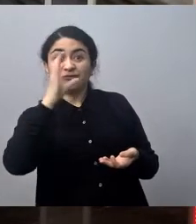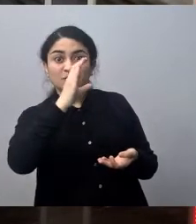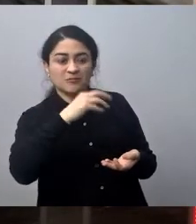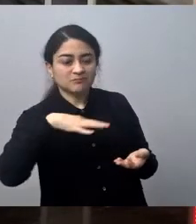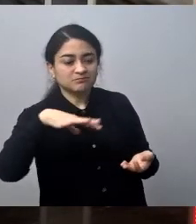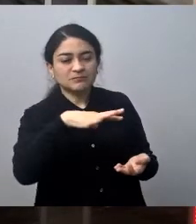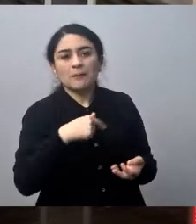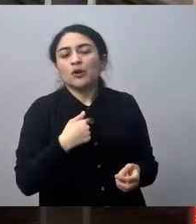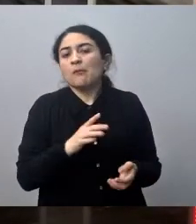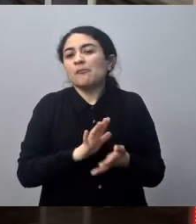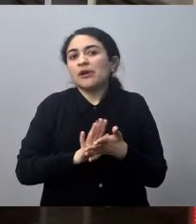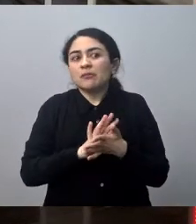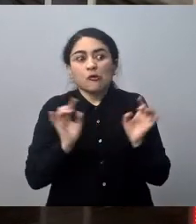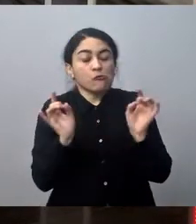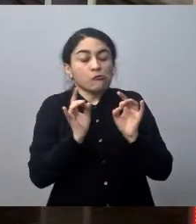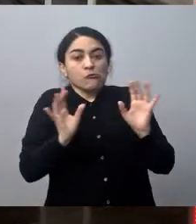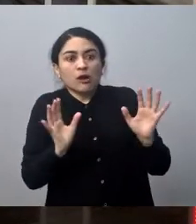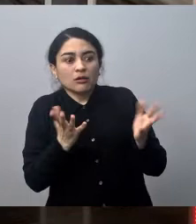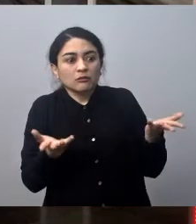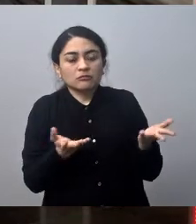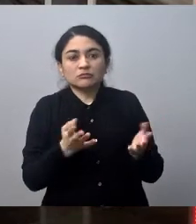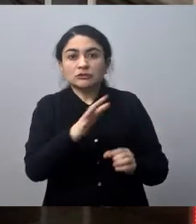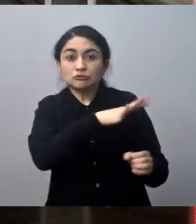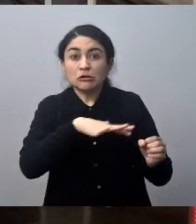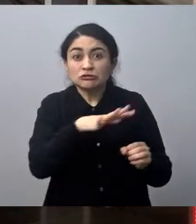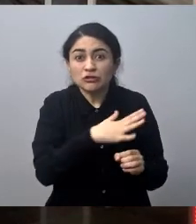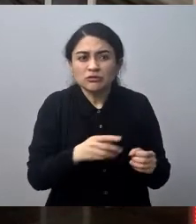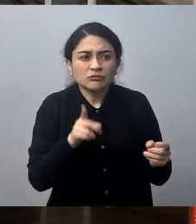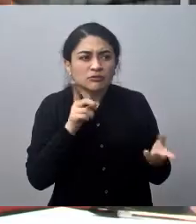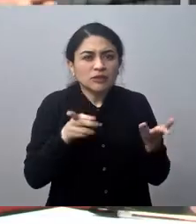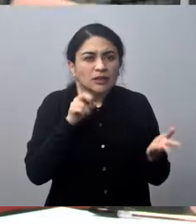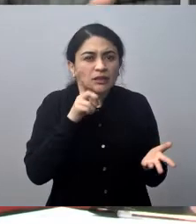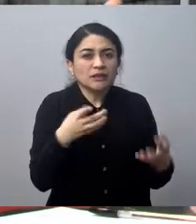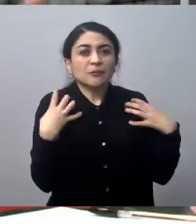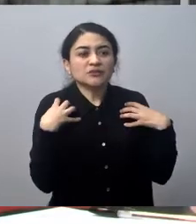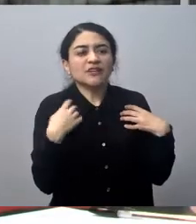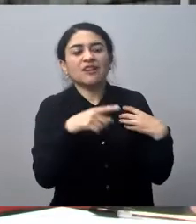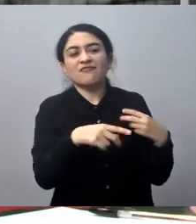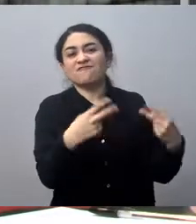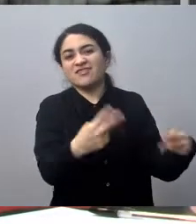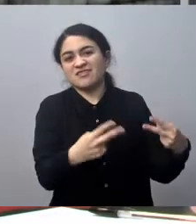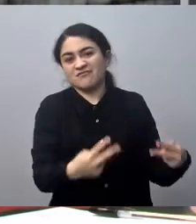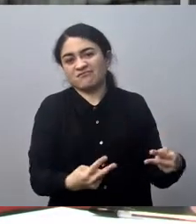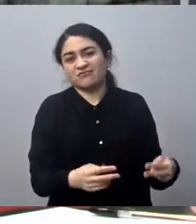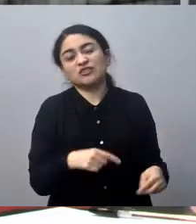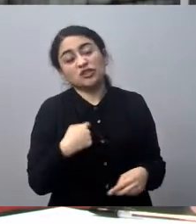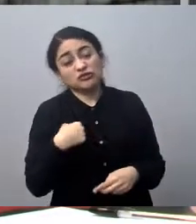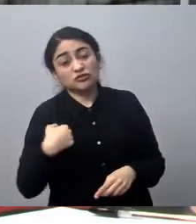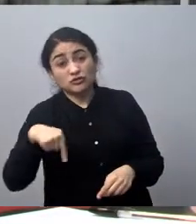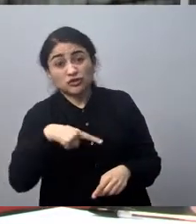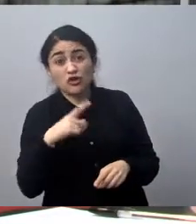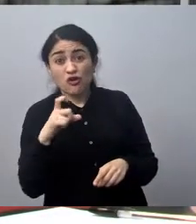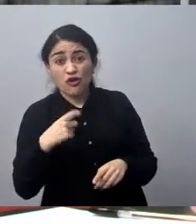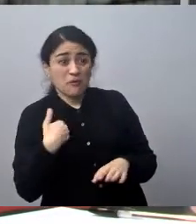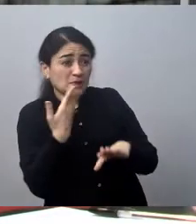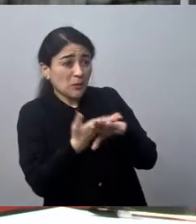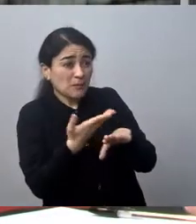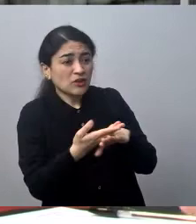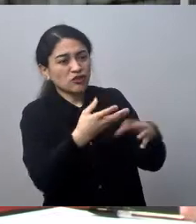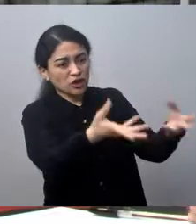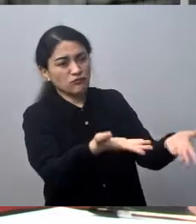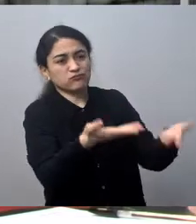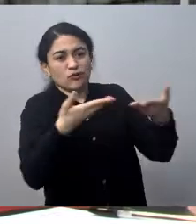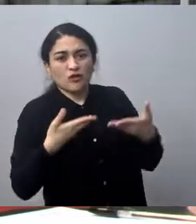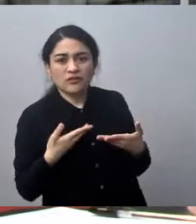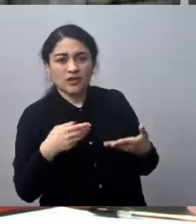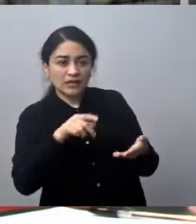a Viña del Mar, va a ser de Viña del Mar, porque son los dueños, entonces, lo que pedió, entreguenlo a nosotros y nosotros nos encargamos de